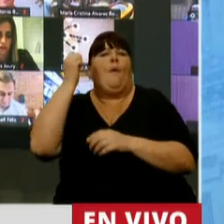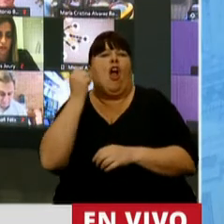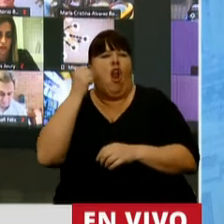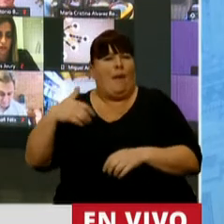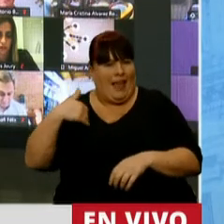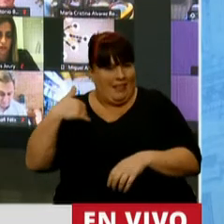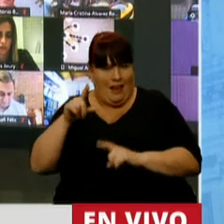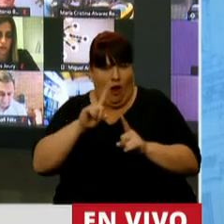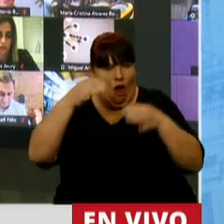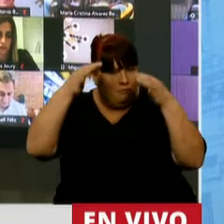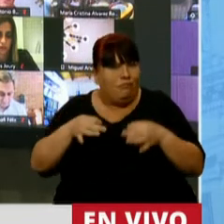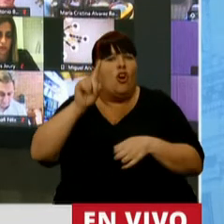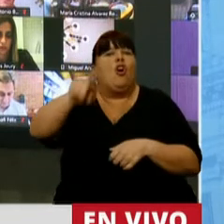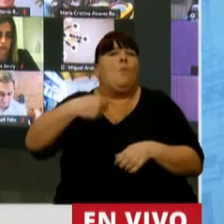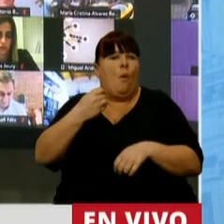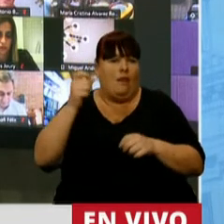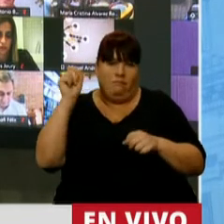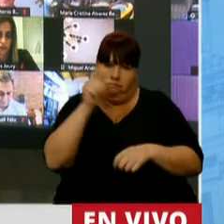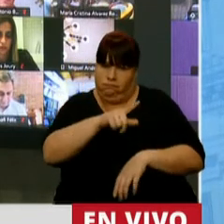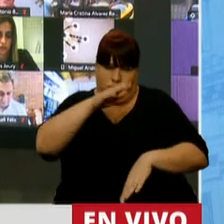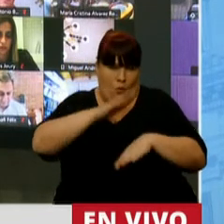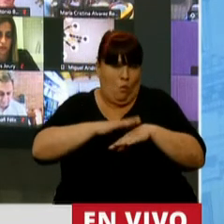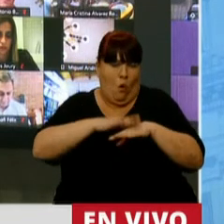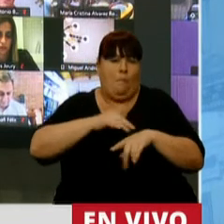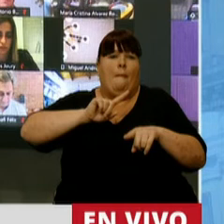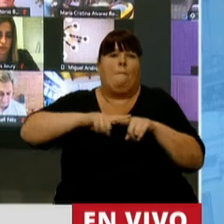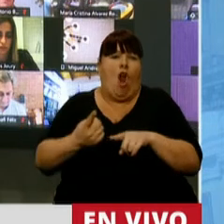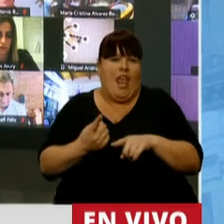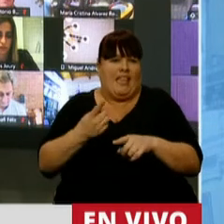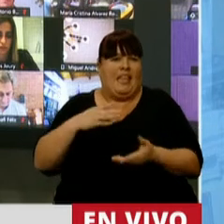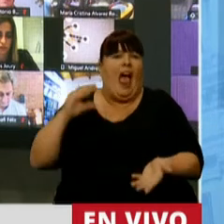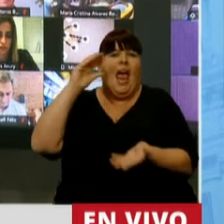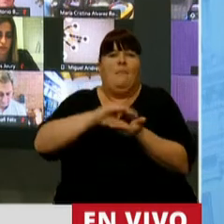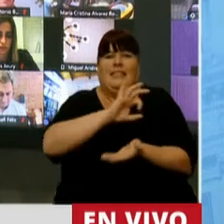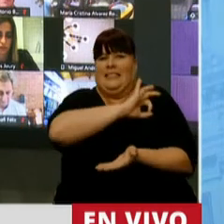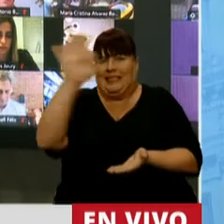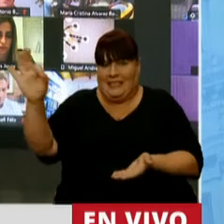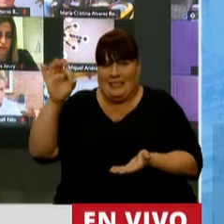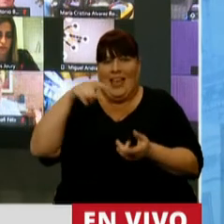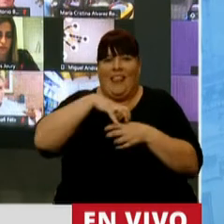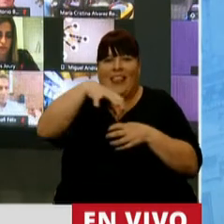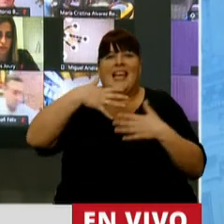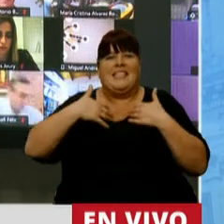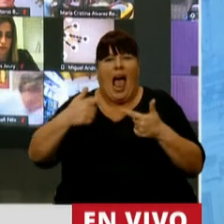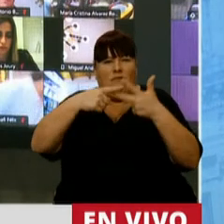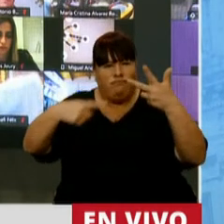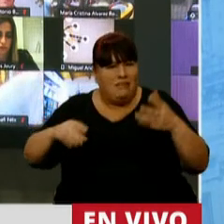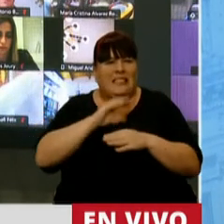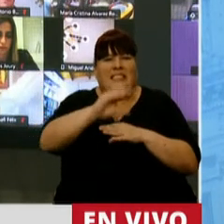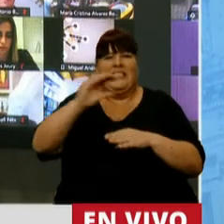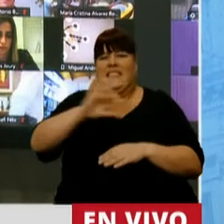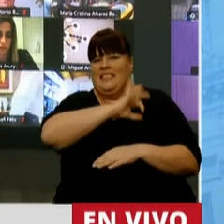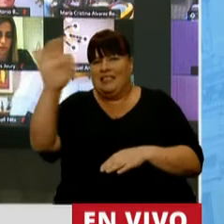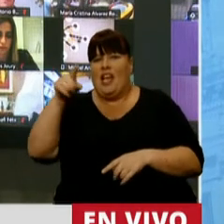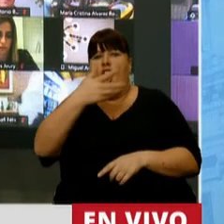argentina, sino que son consecuencias propias de la política de desinversión en cada una de estas áreas que llevó adelante